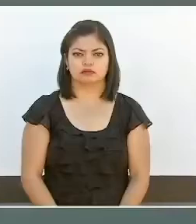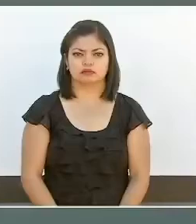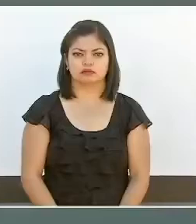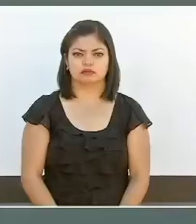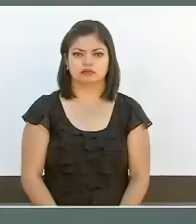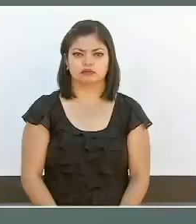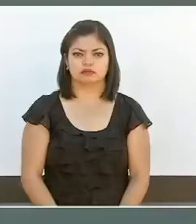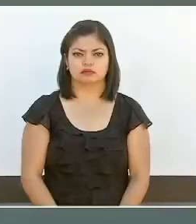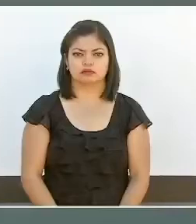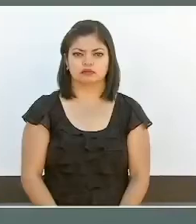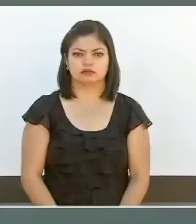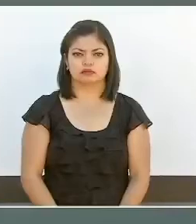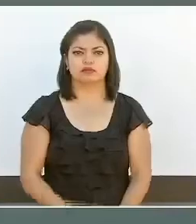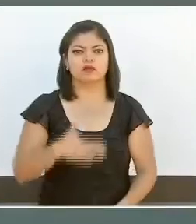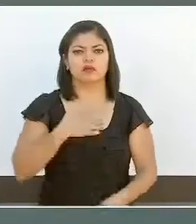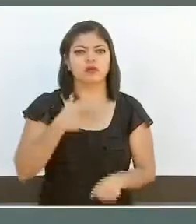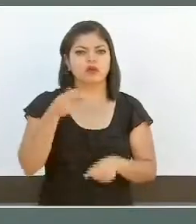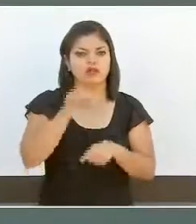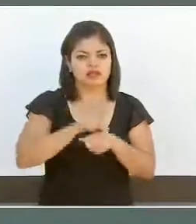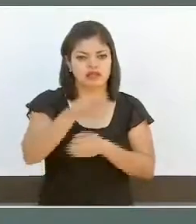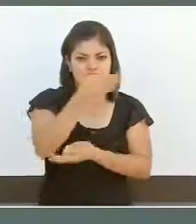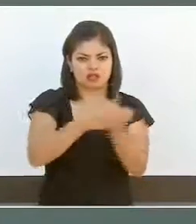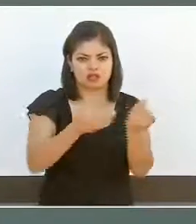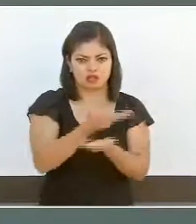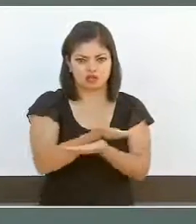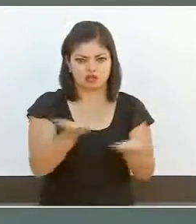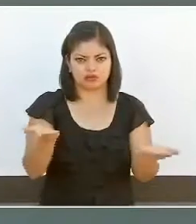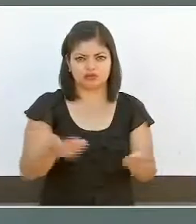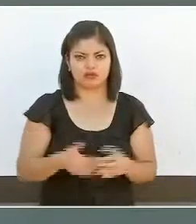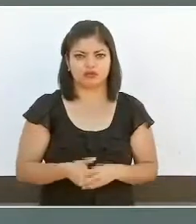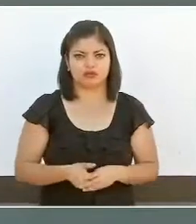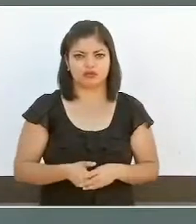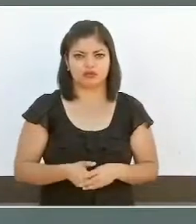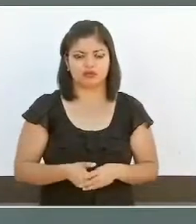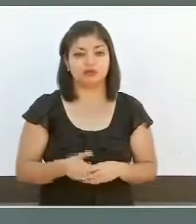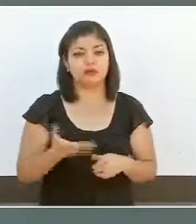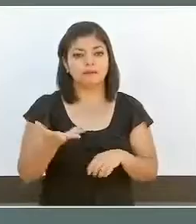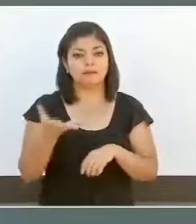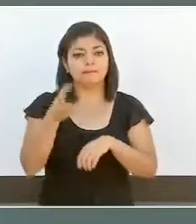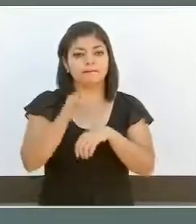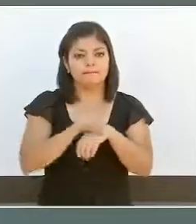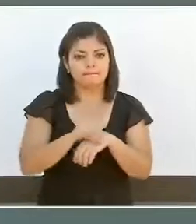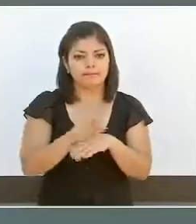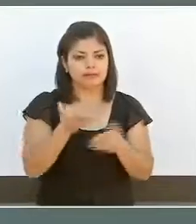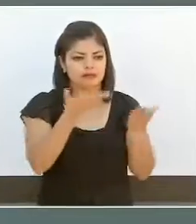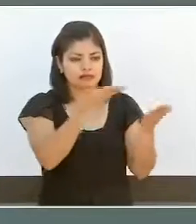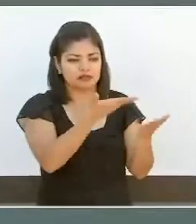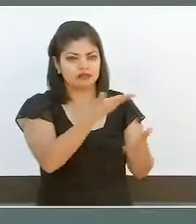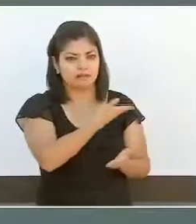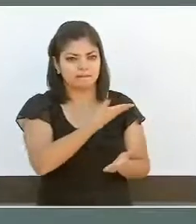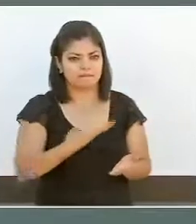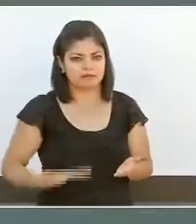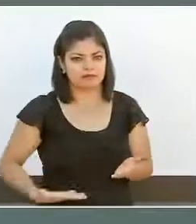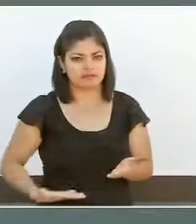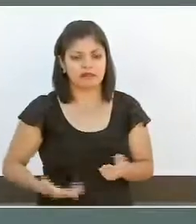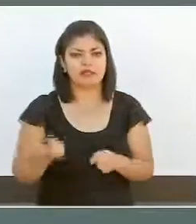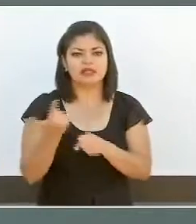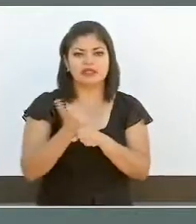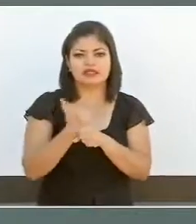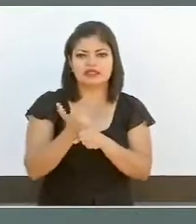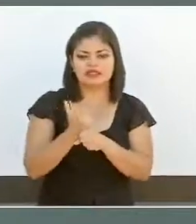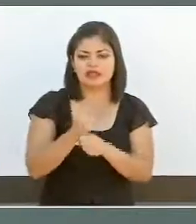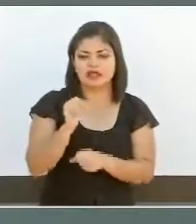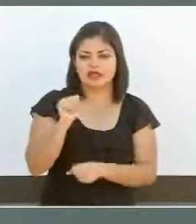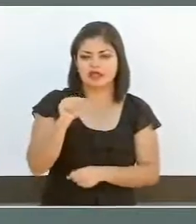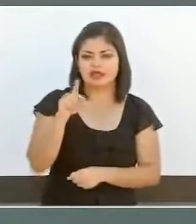Buen día a todas y todos. Con su permiso, señor presidente, licenciado Andrés Manuel